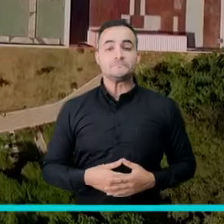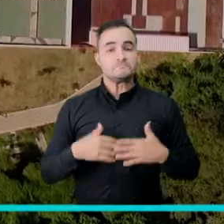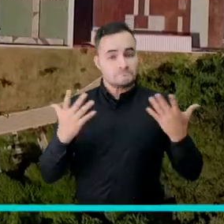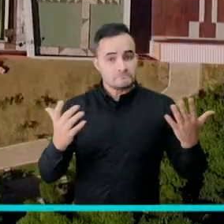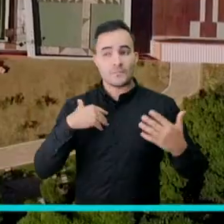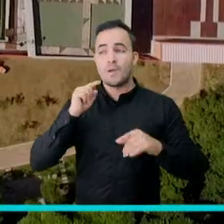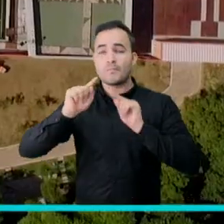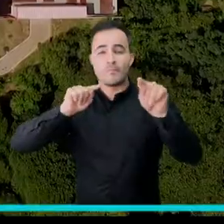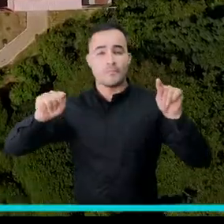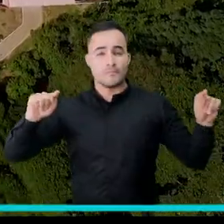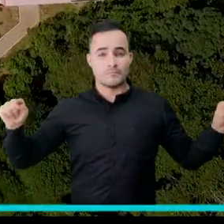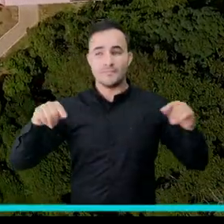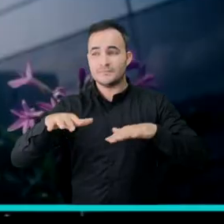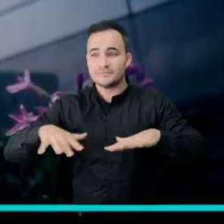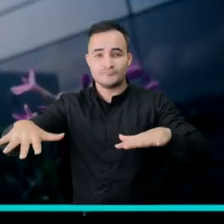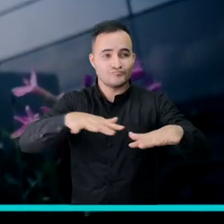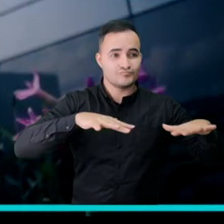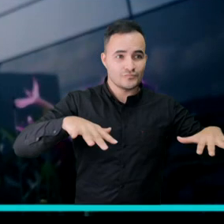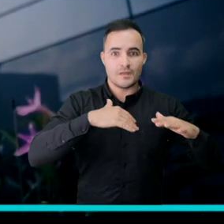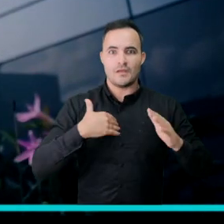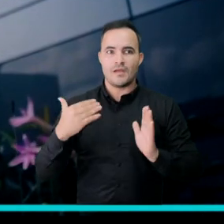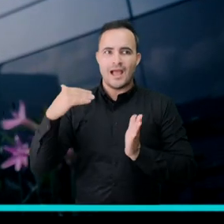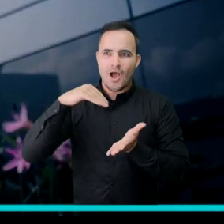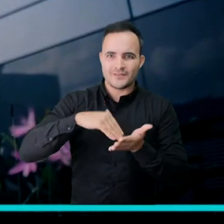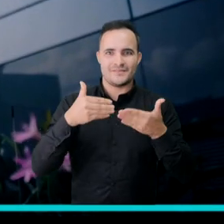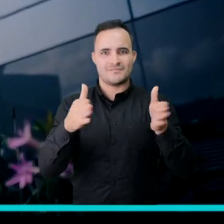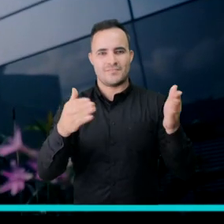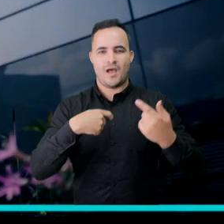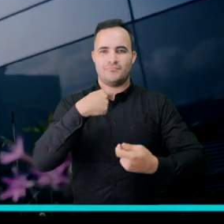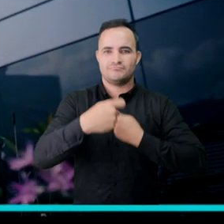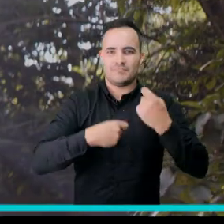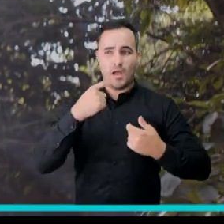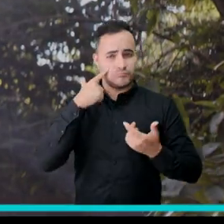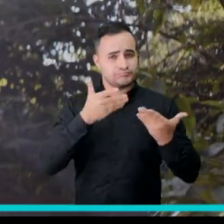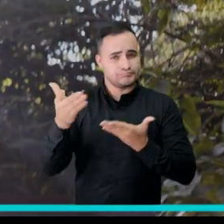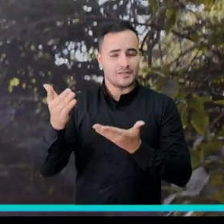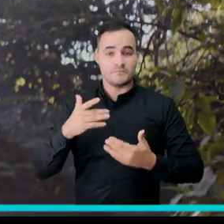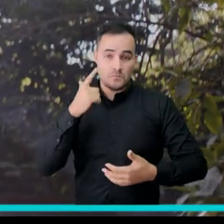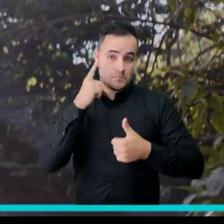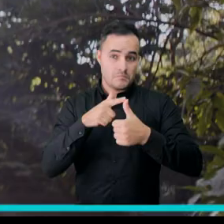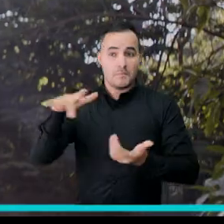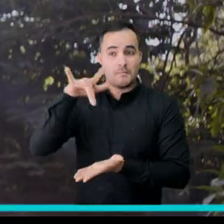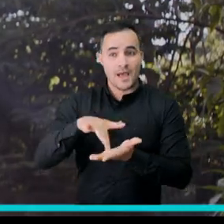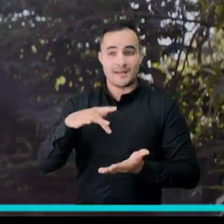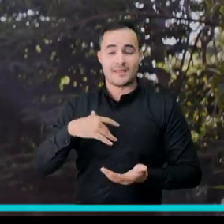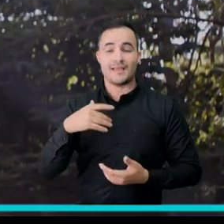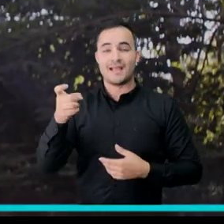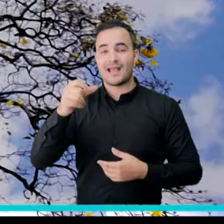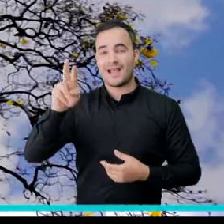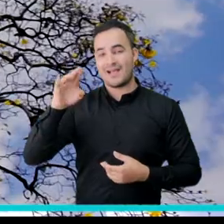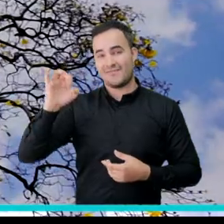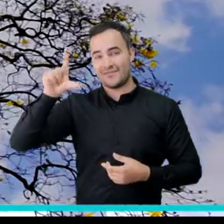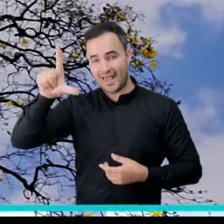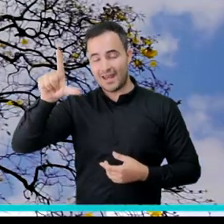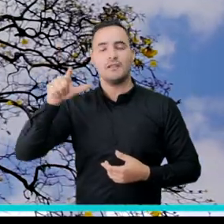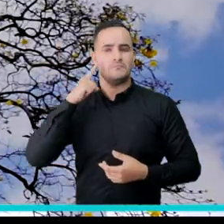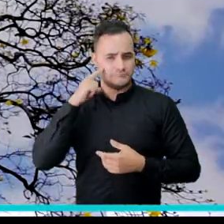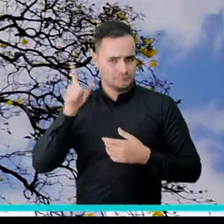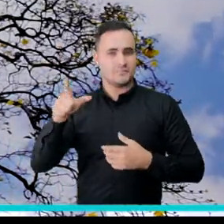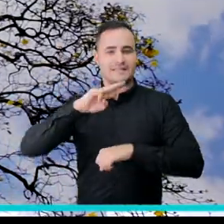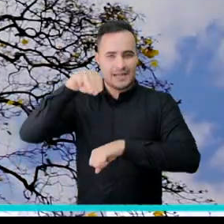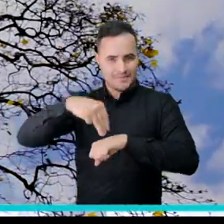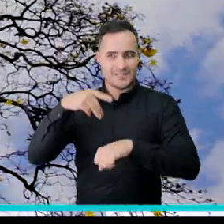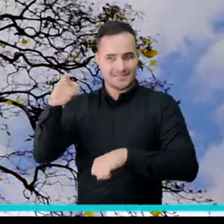Más lugares de la ciudad continúan reactivándose. Recuerde que ya puede visitar el canal Parque Gabriel García Márquez de Tele